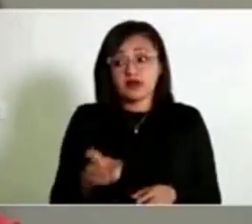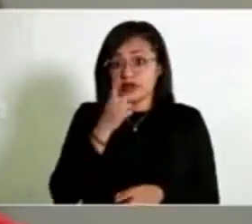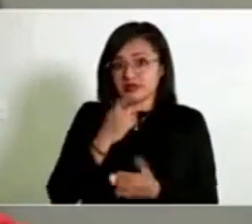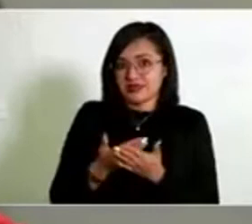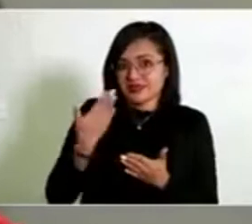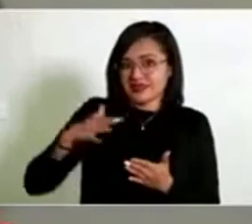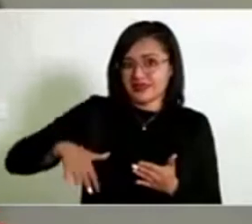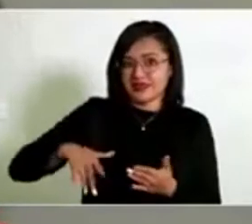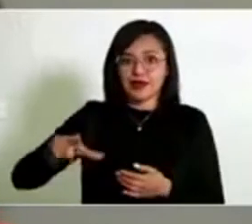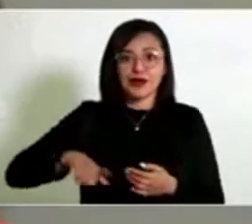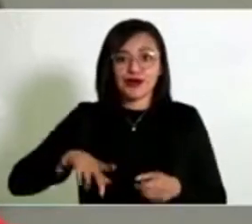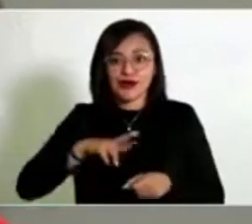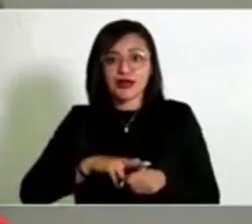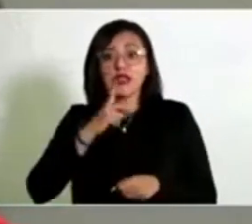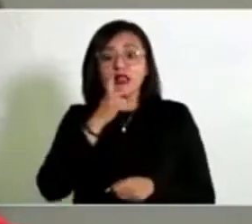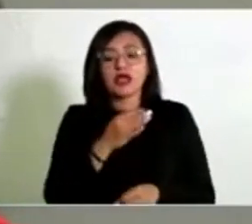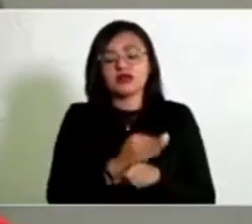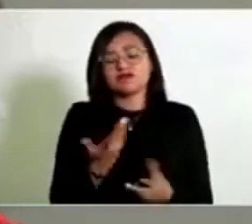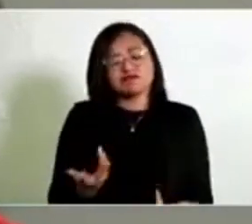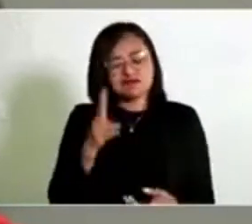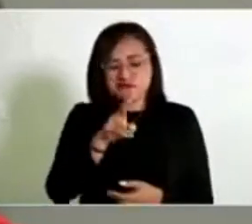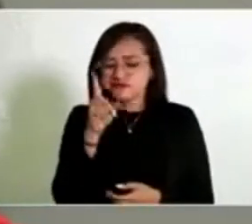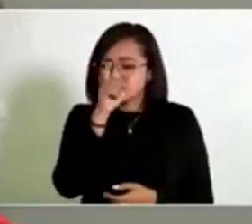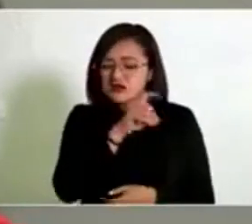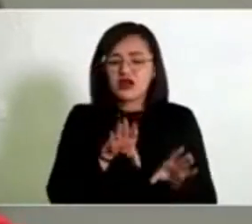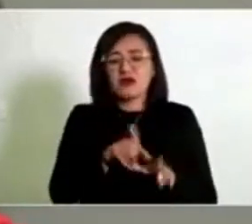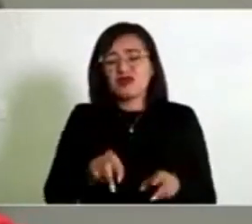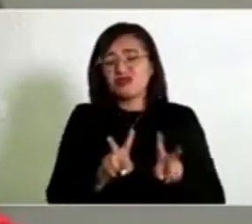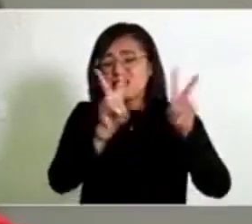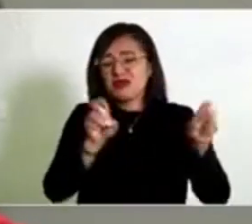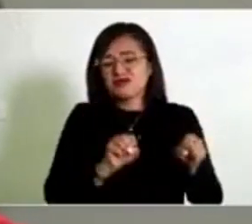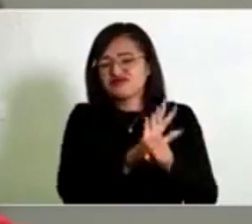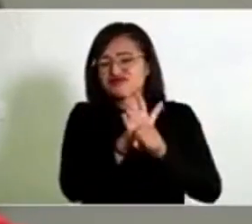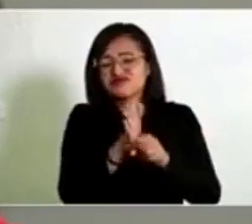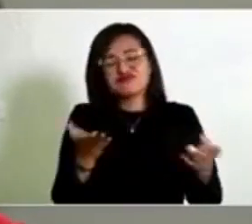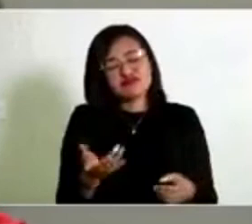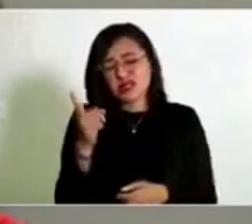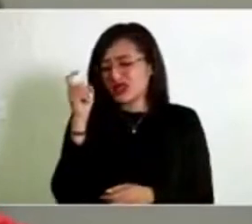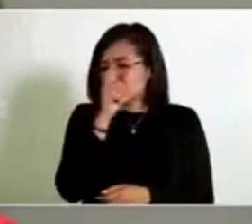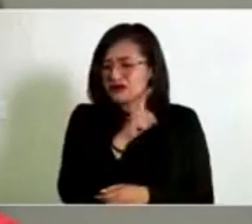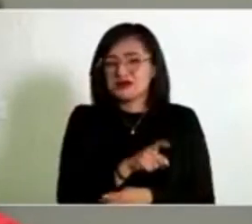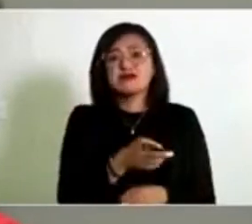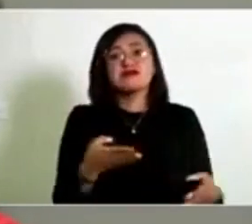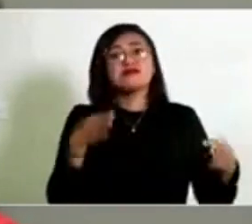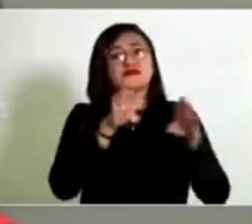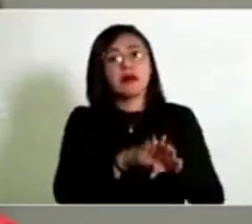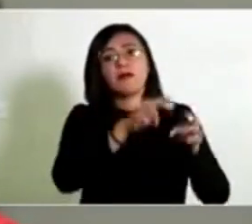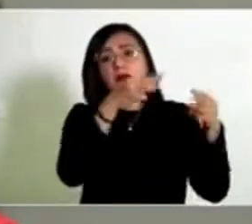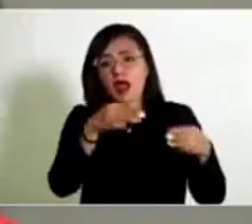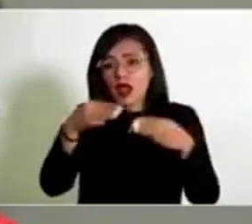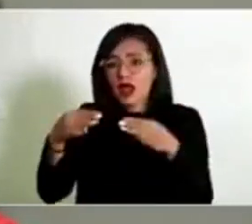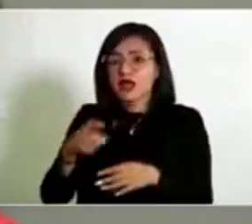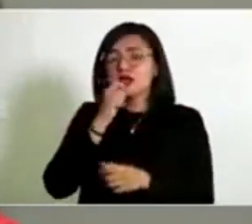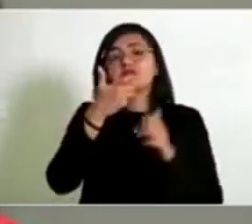gobernador, tuvimos una serie de dificultades con el tema del COVID y fueron cerrados los mercados, hubo baja